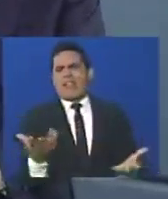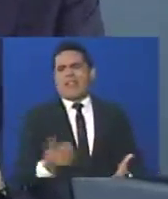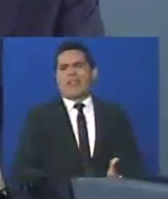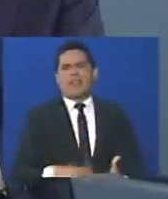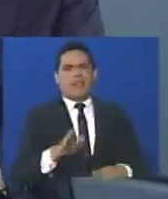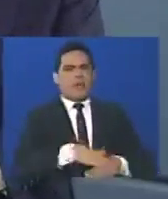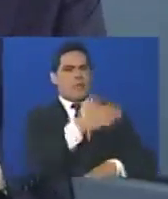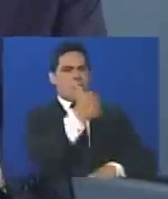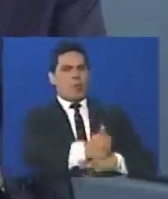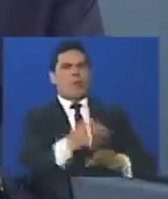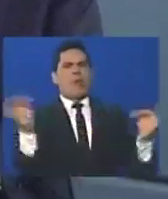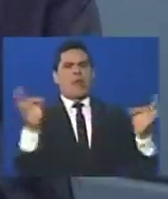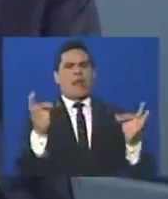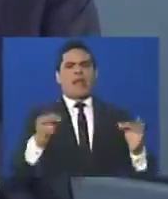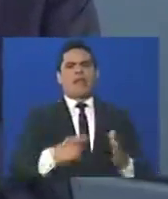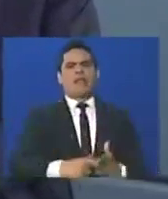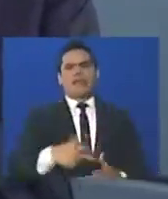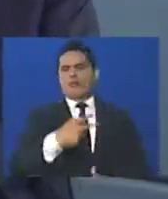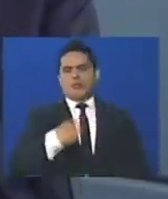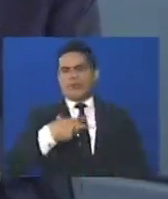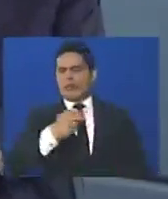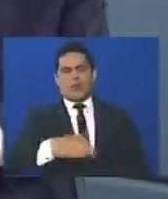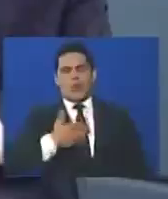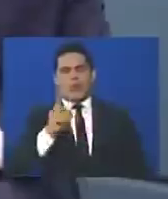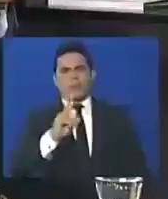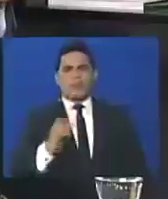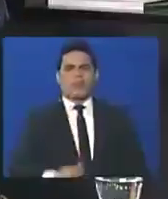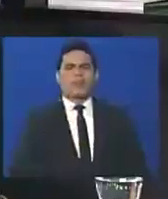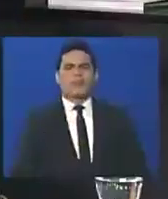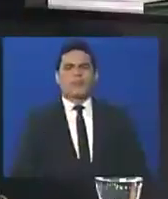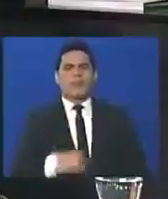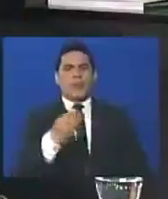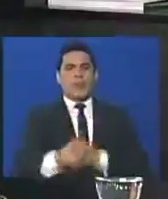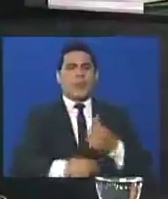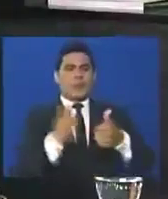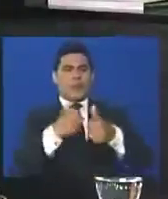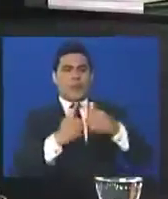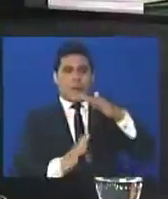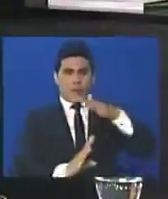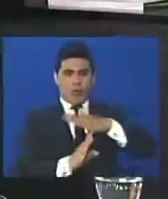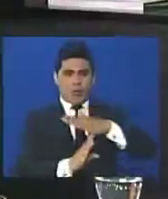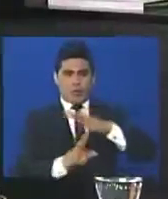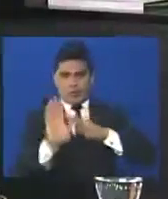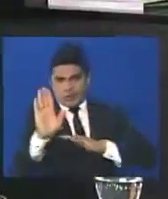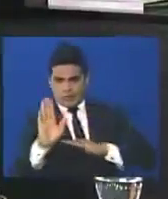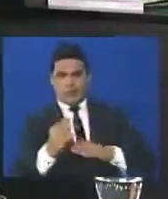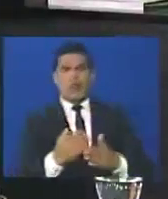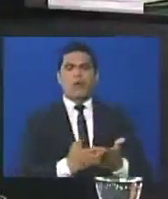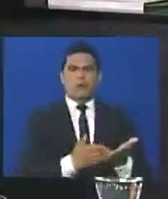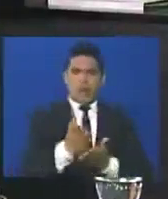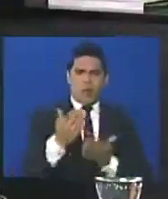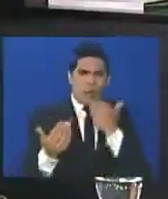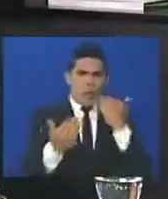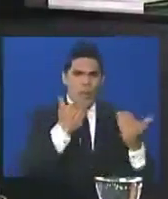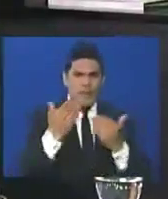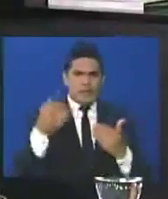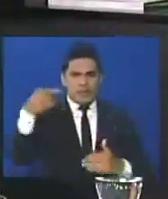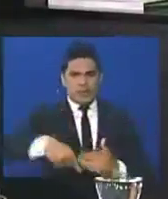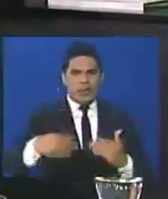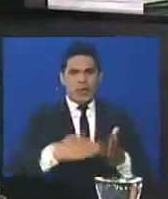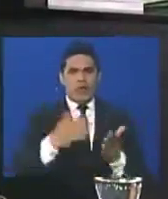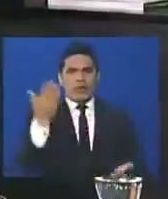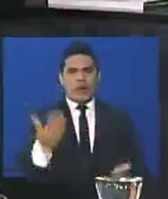contra esa guardia nacional? Yo no puedo, Willy, no puedo. Tenemos que hacer el primer corte, vamos a seguir ahondando, como es